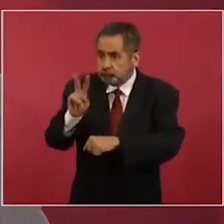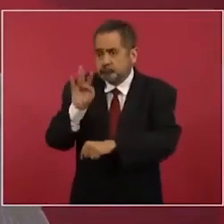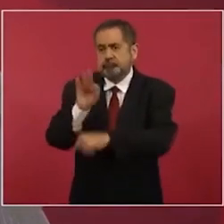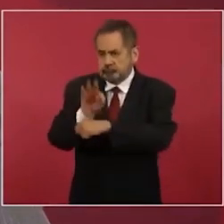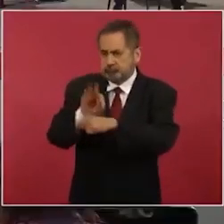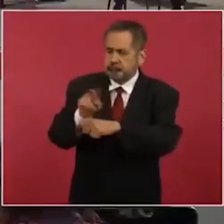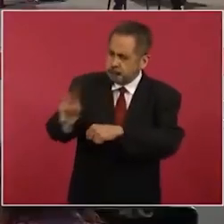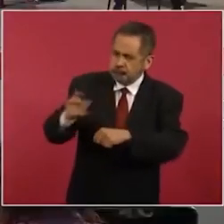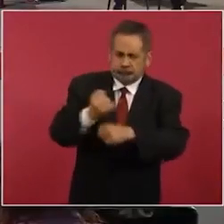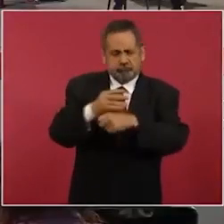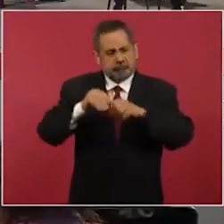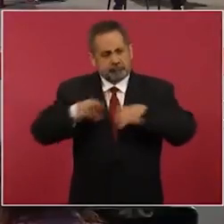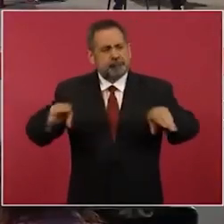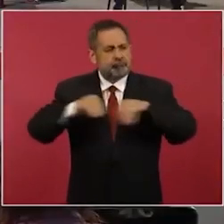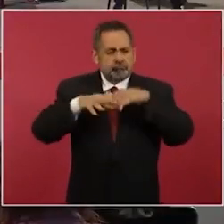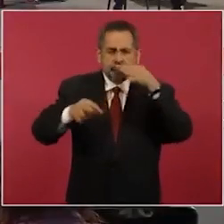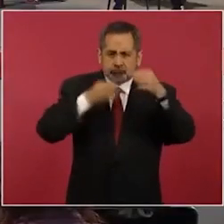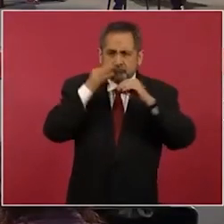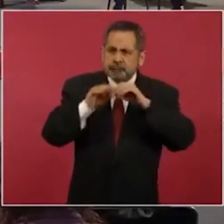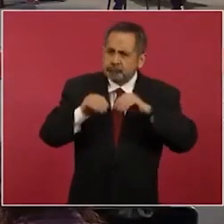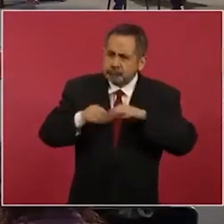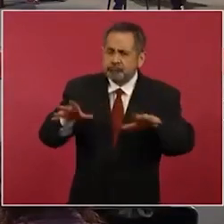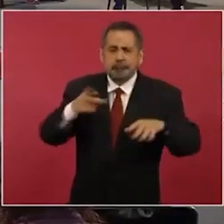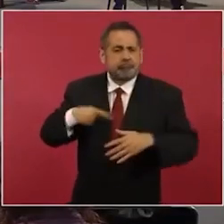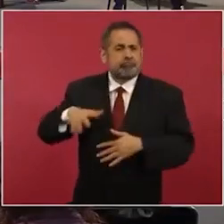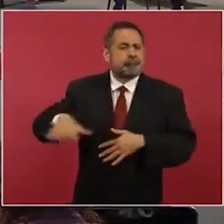Causas justas, defender al pueblo.